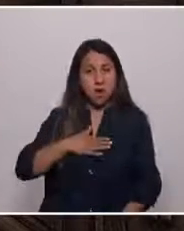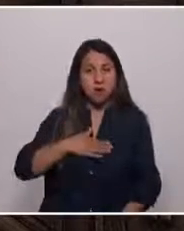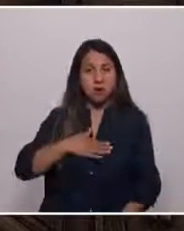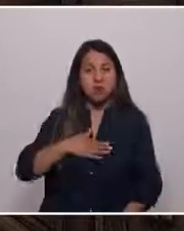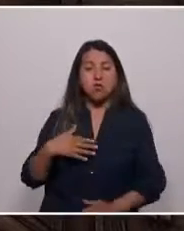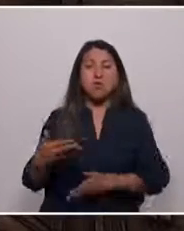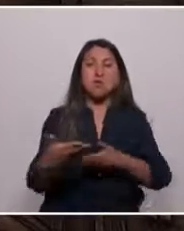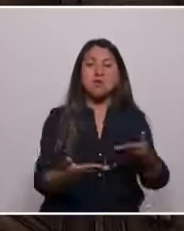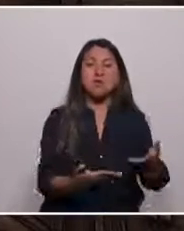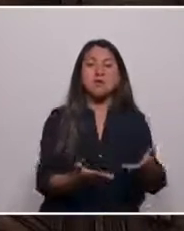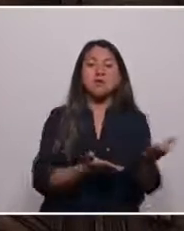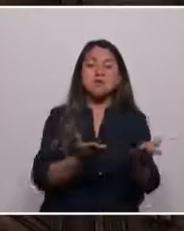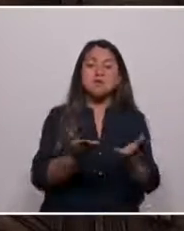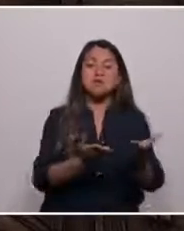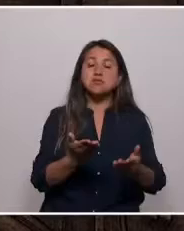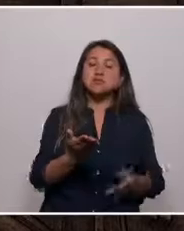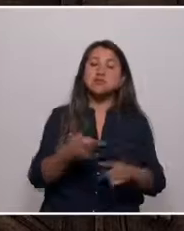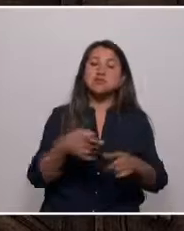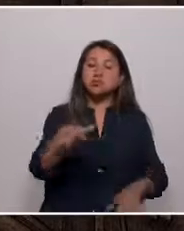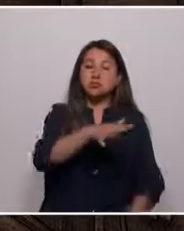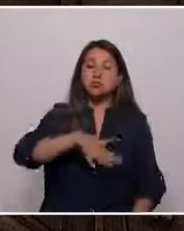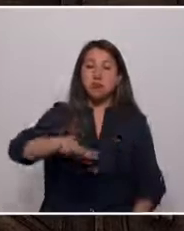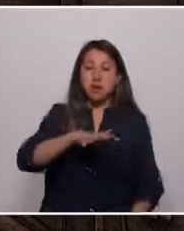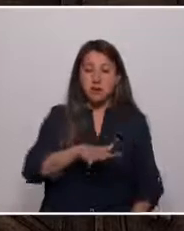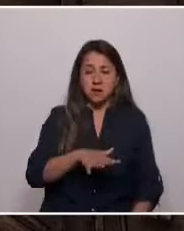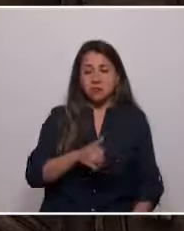prestaciones sociales para todas las personas.